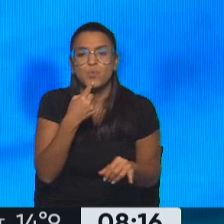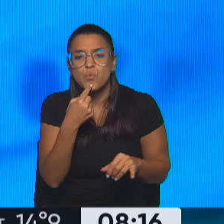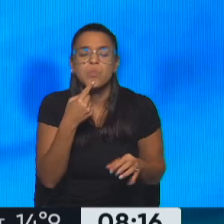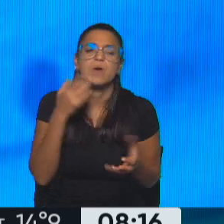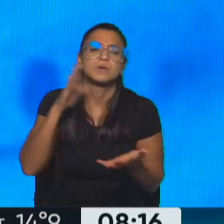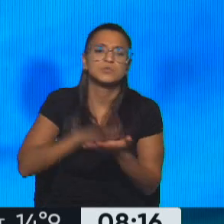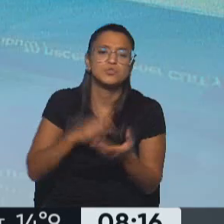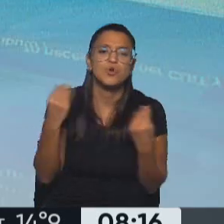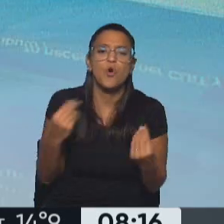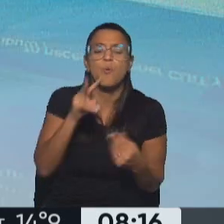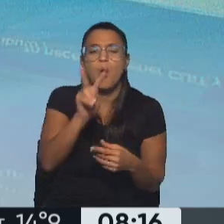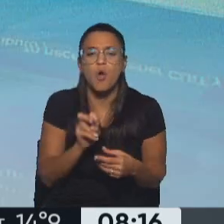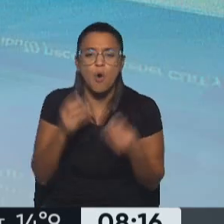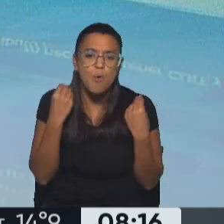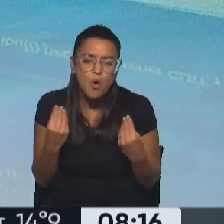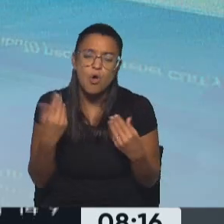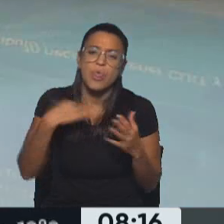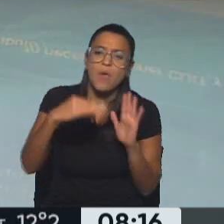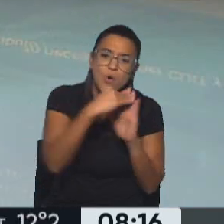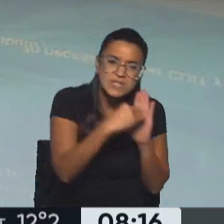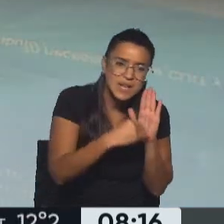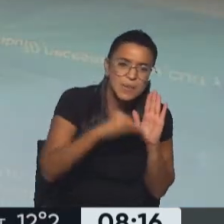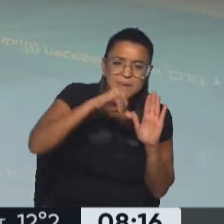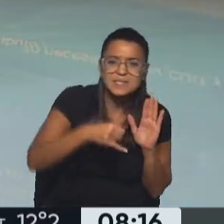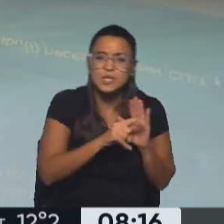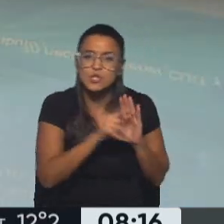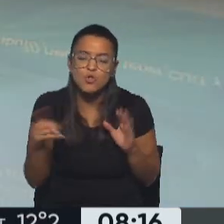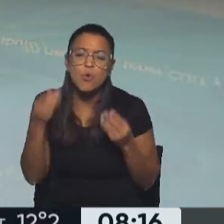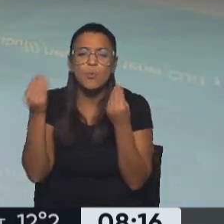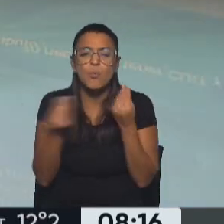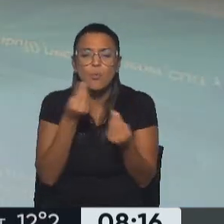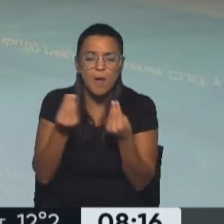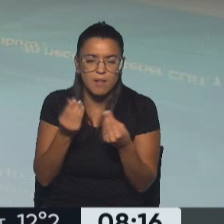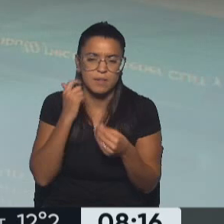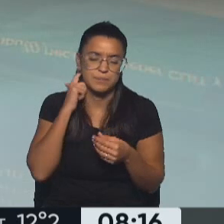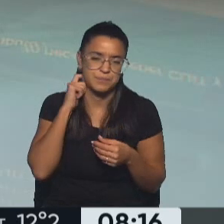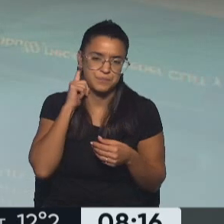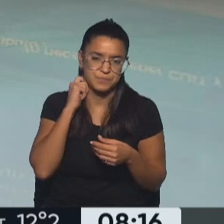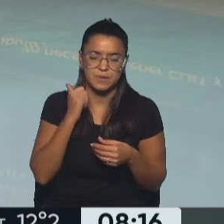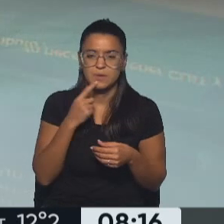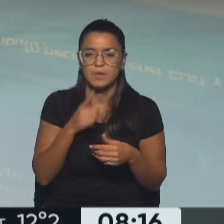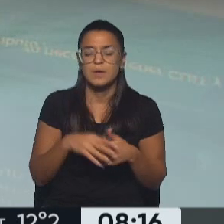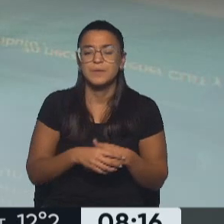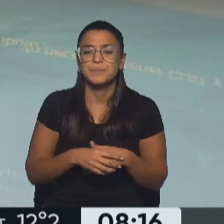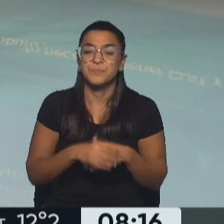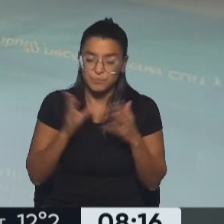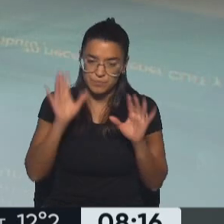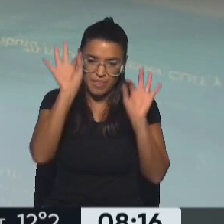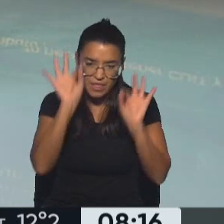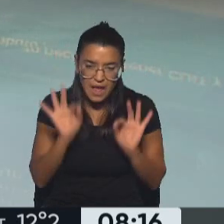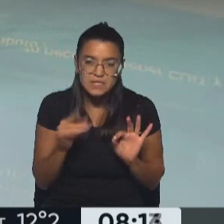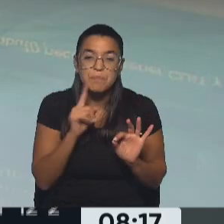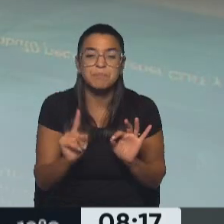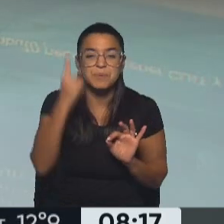cómo se cómo me tengo que escribir, cuáles son las compatibilidades, ¿no? Así que vamos a detallarlo.